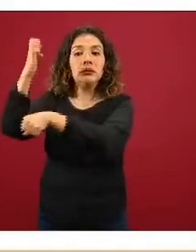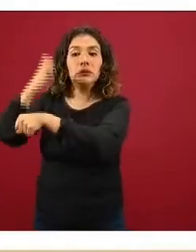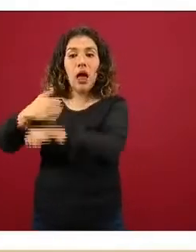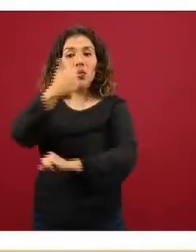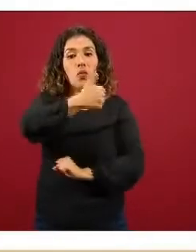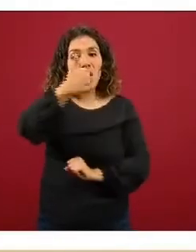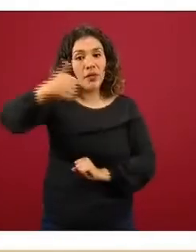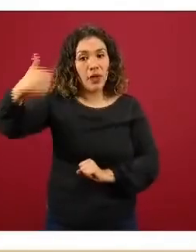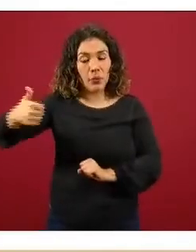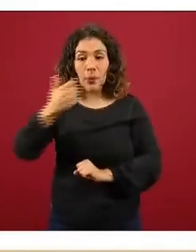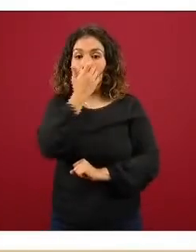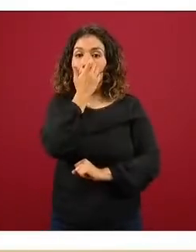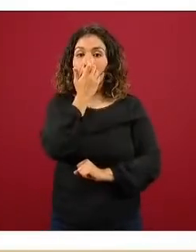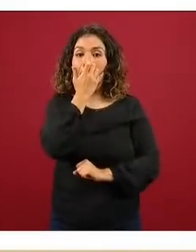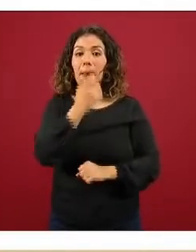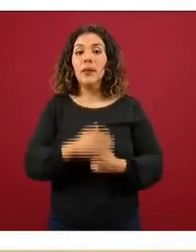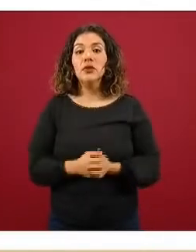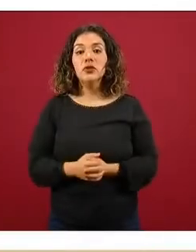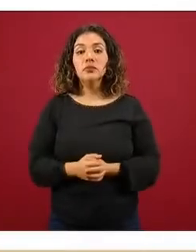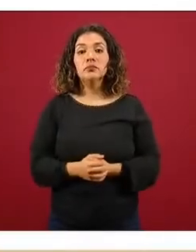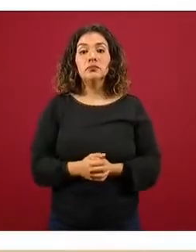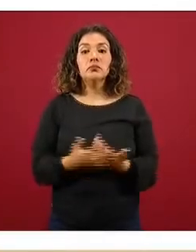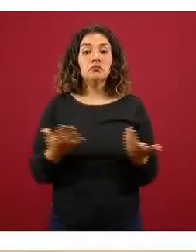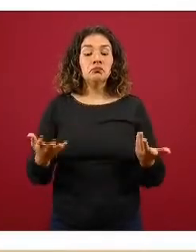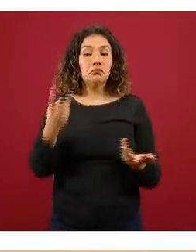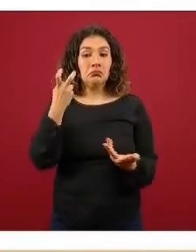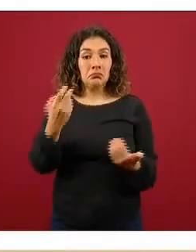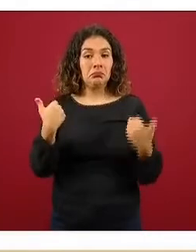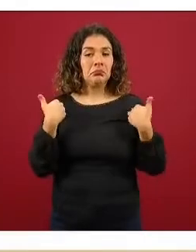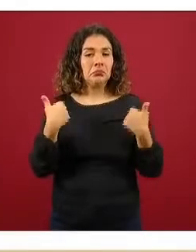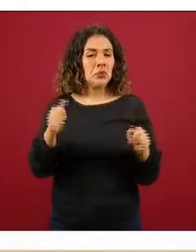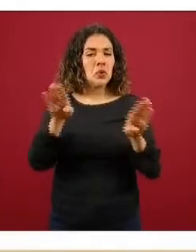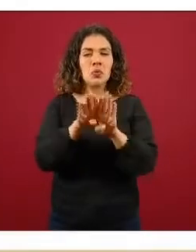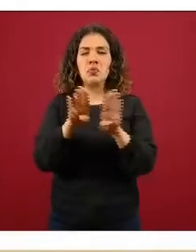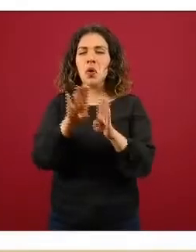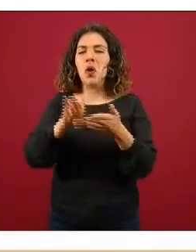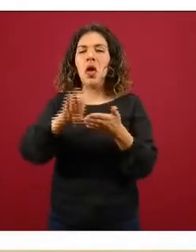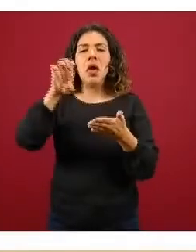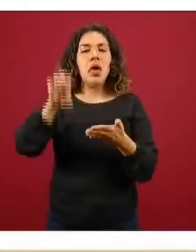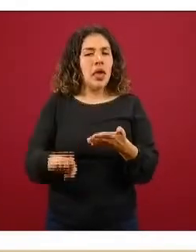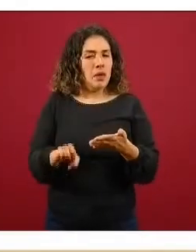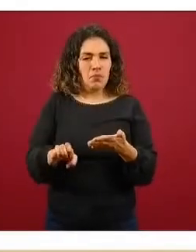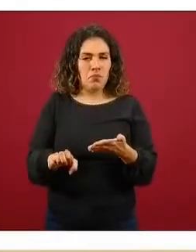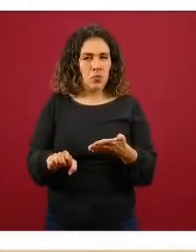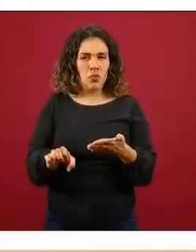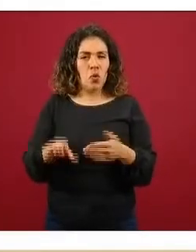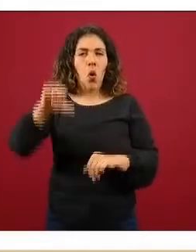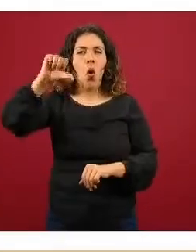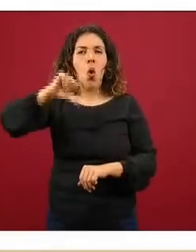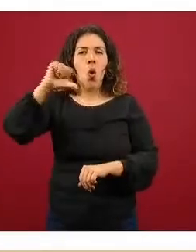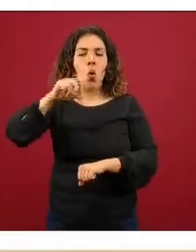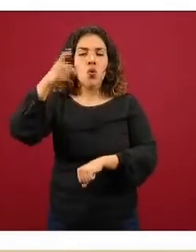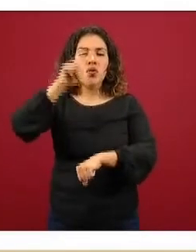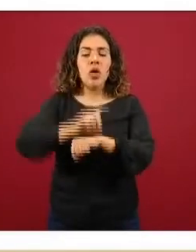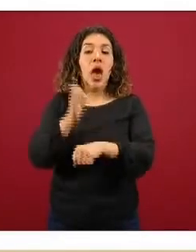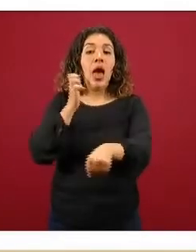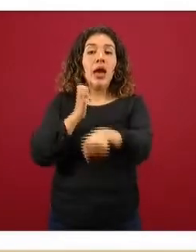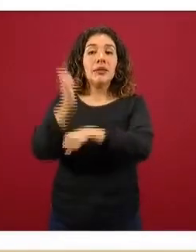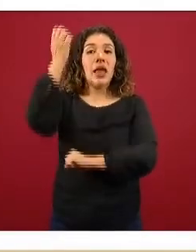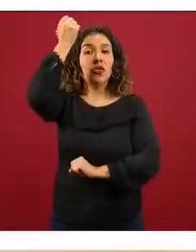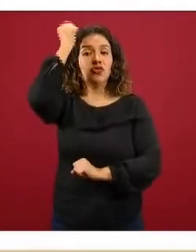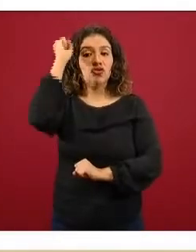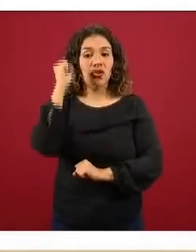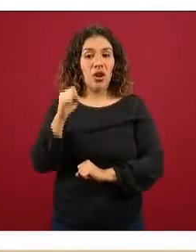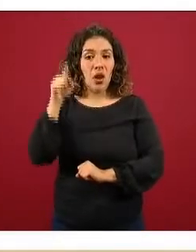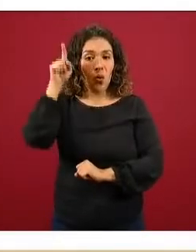estas entidades. Por lo tanto, por poner un ejemplo y sólo porque en esta ocasión el Estado de Sinaloa